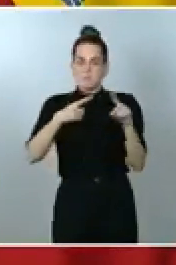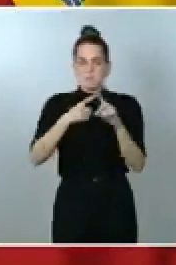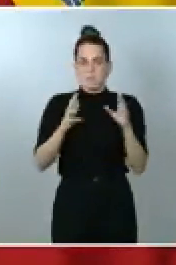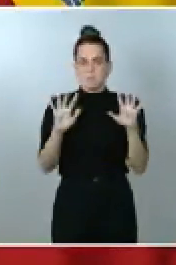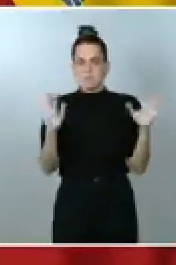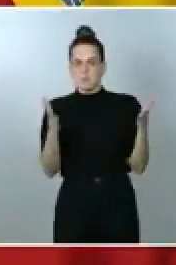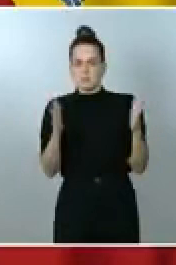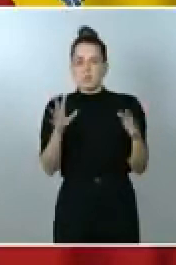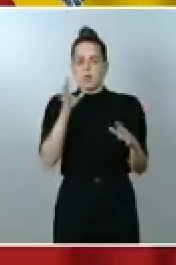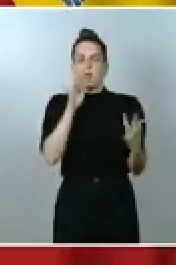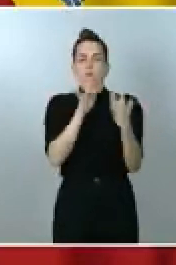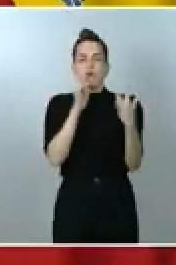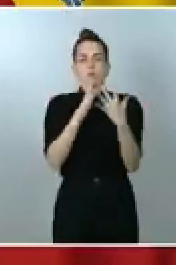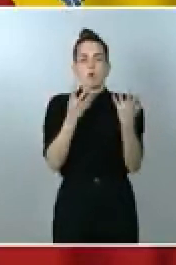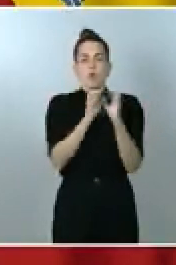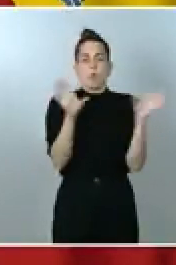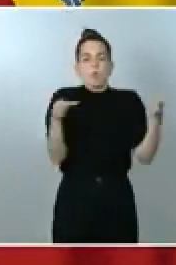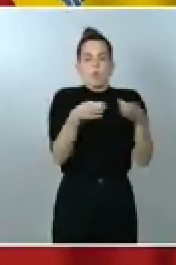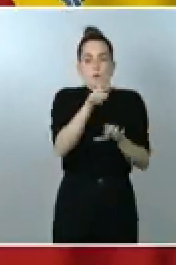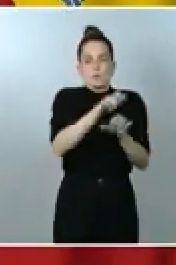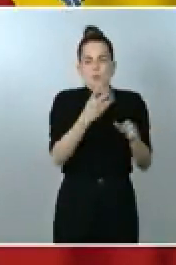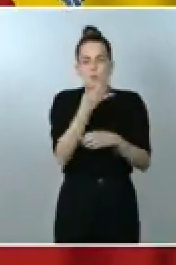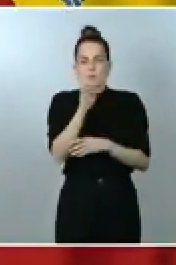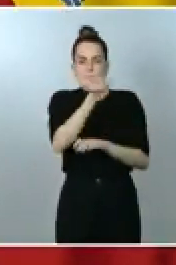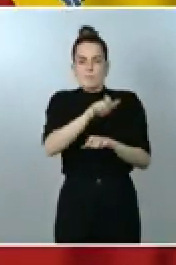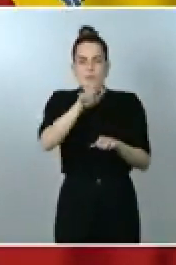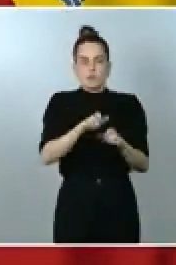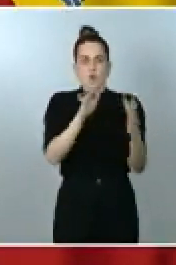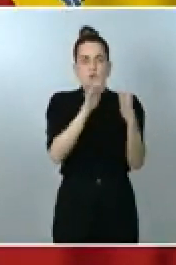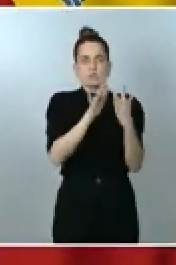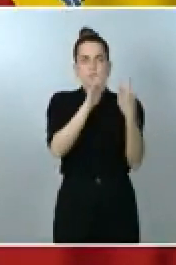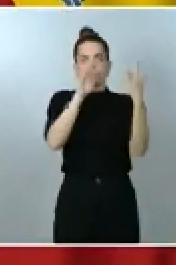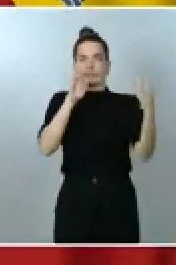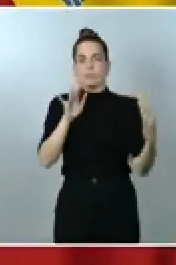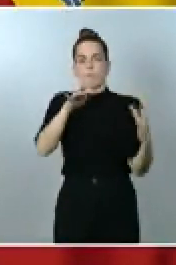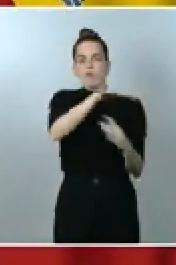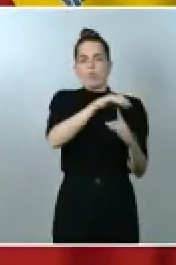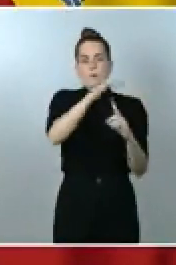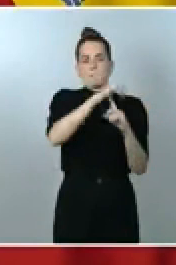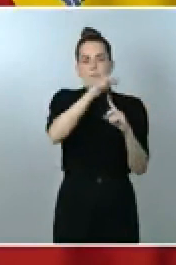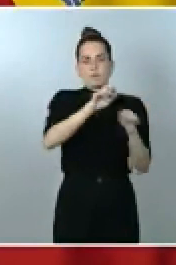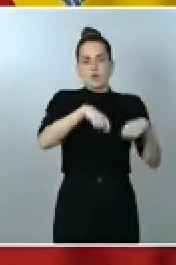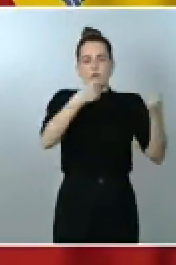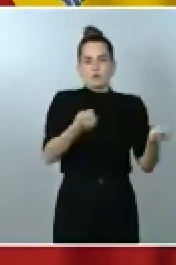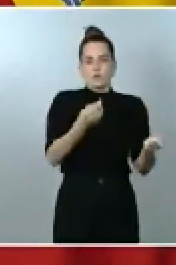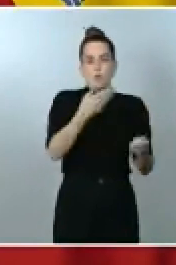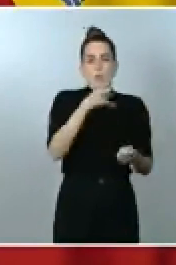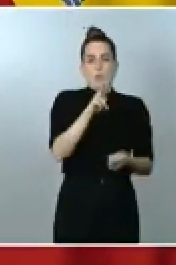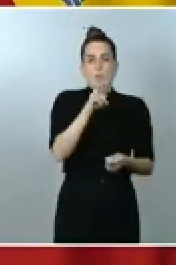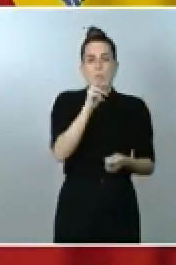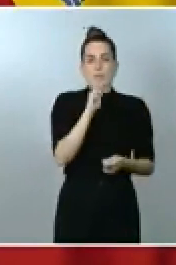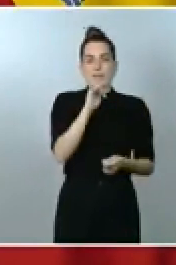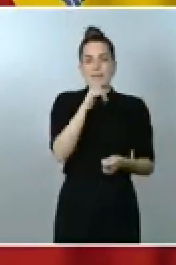grupo de personas, alrededor de 40, que se encontraban en un parque natural en la frontera entre Burkina Faso y